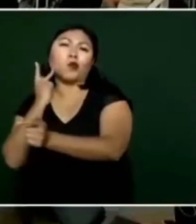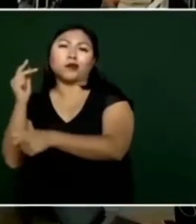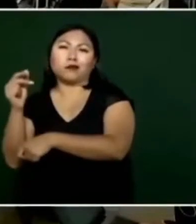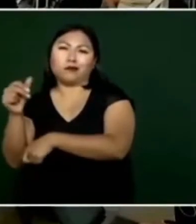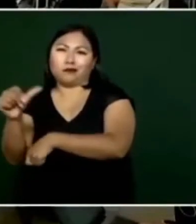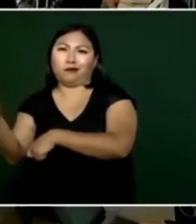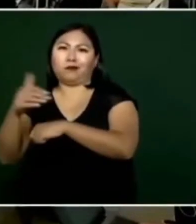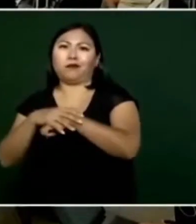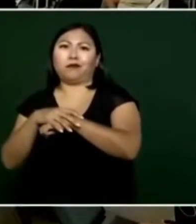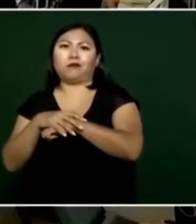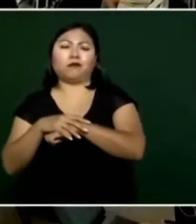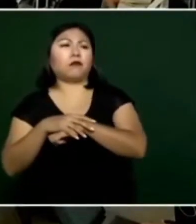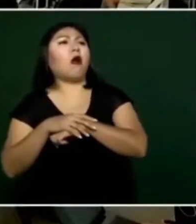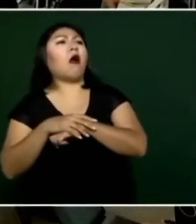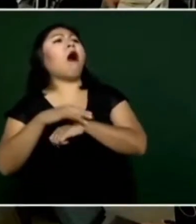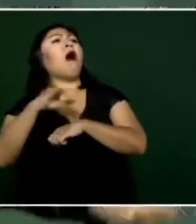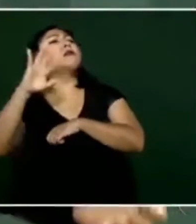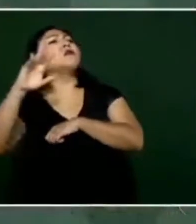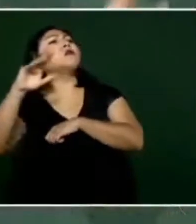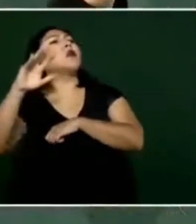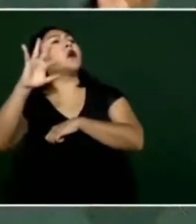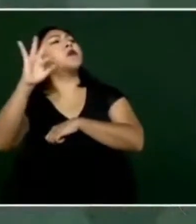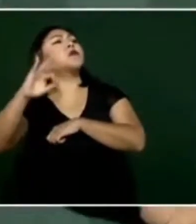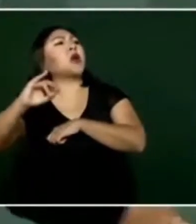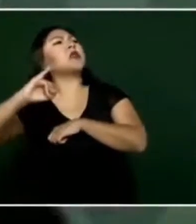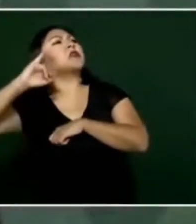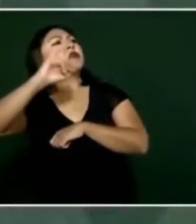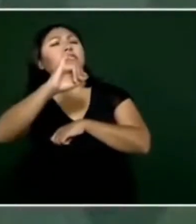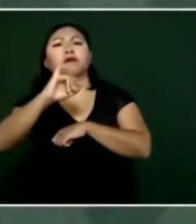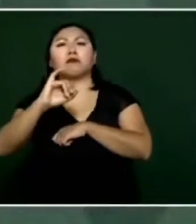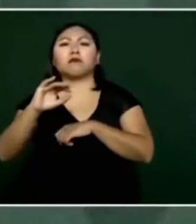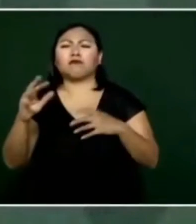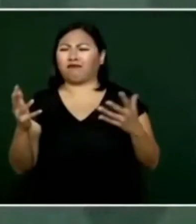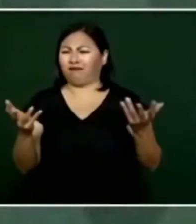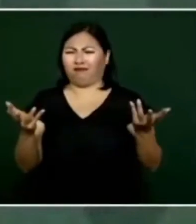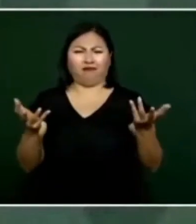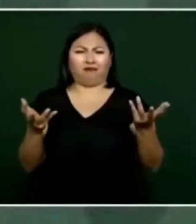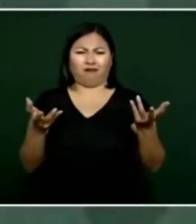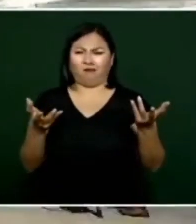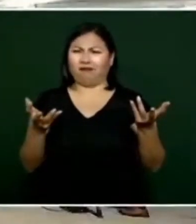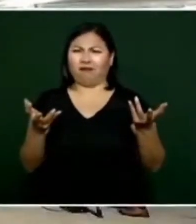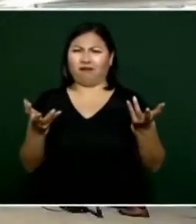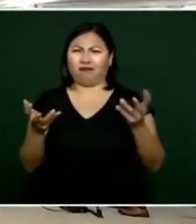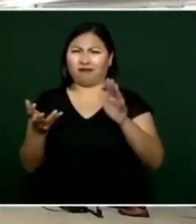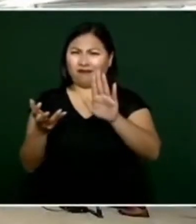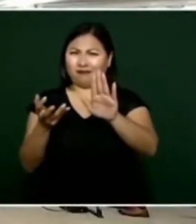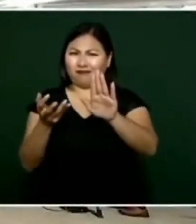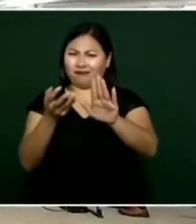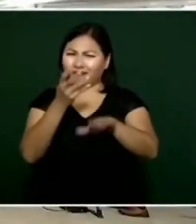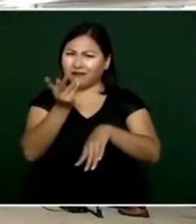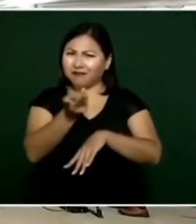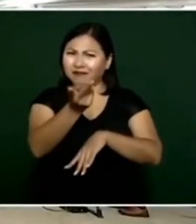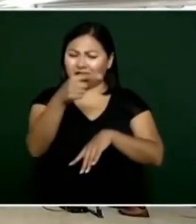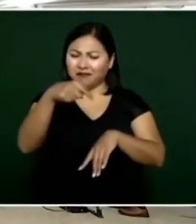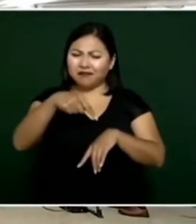aquí que estamos en la zona fronteriza que ustedes conocen para eso van los